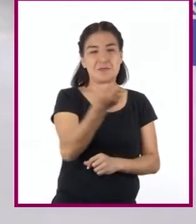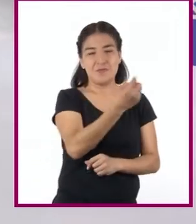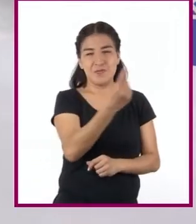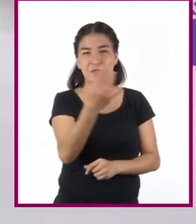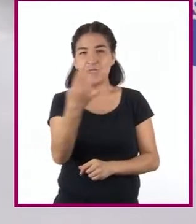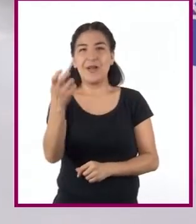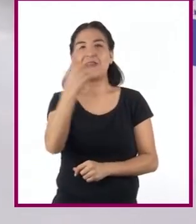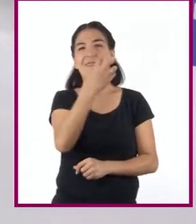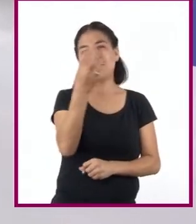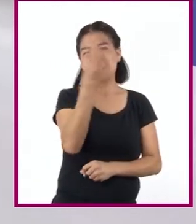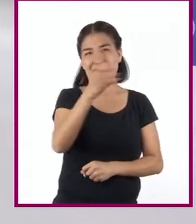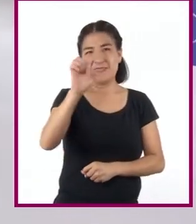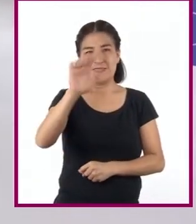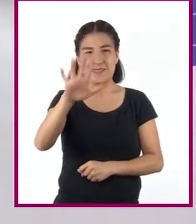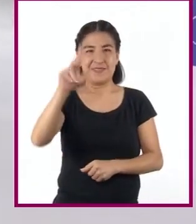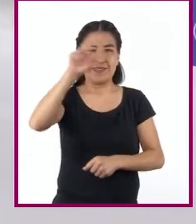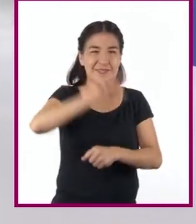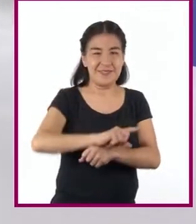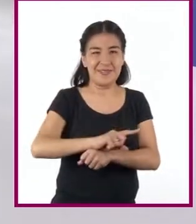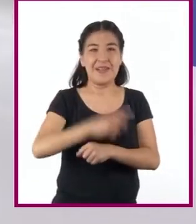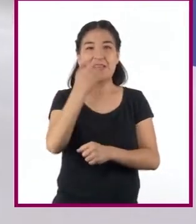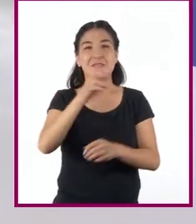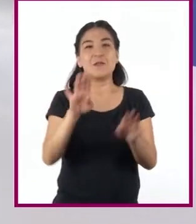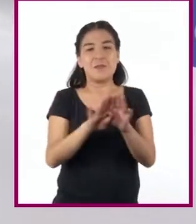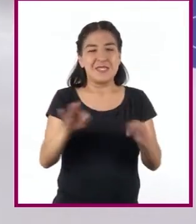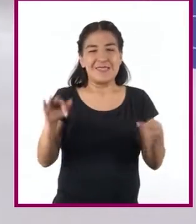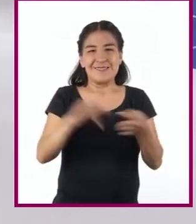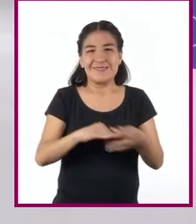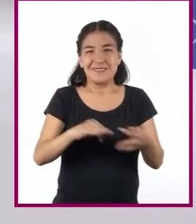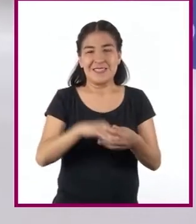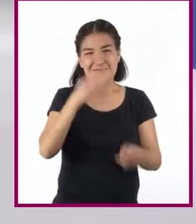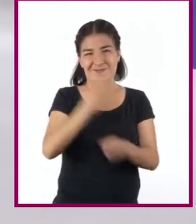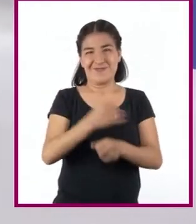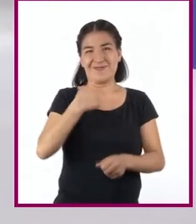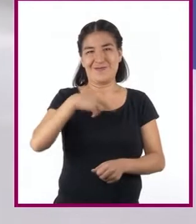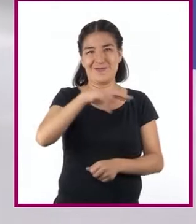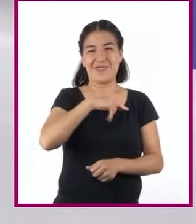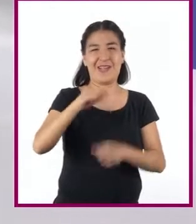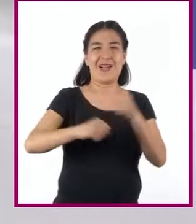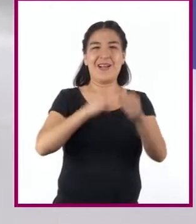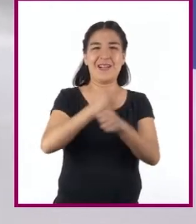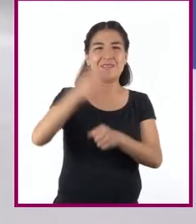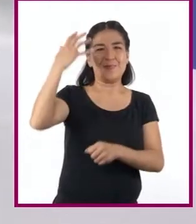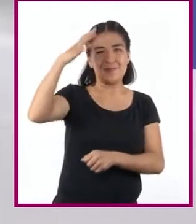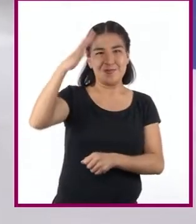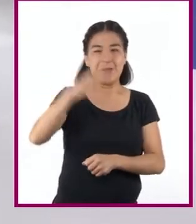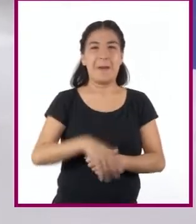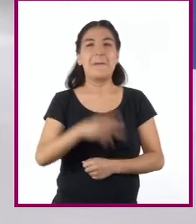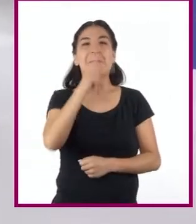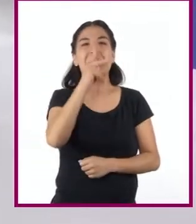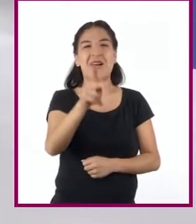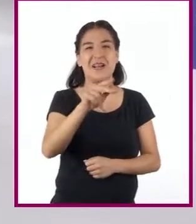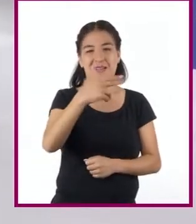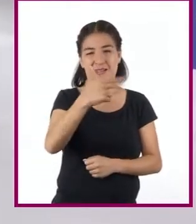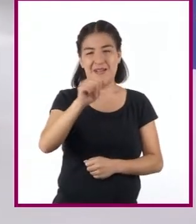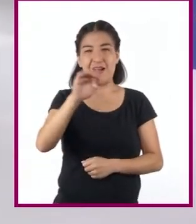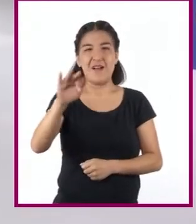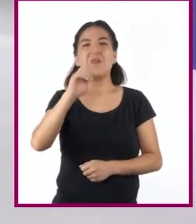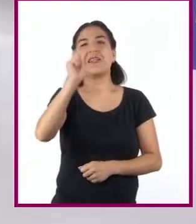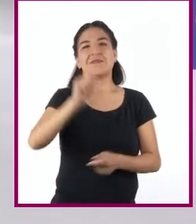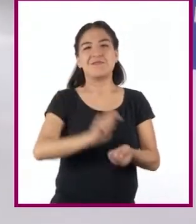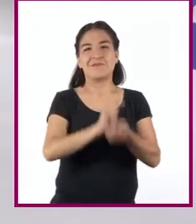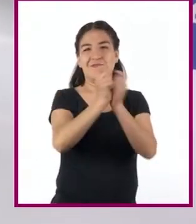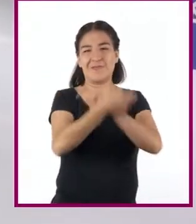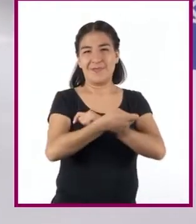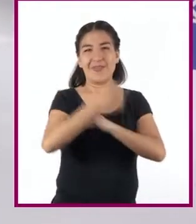días y por lo tanto se aproxima a nuestro año solar. La palabra Haaf significa año en el